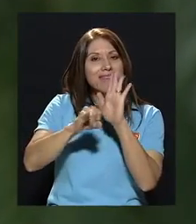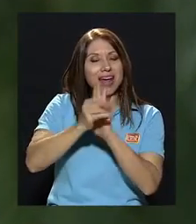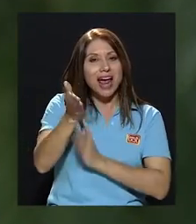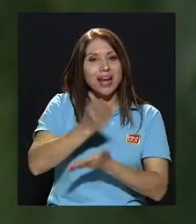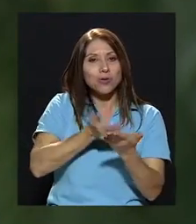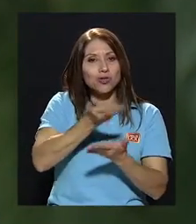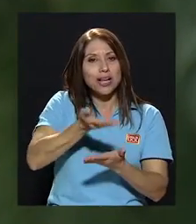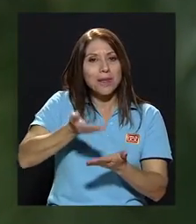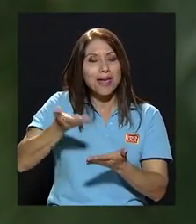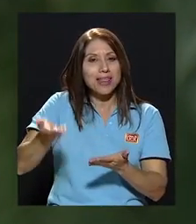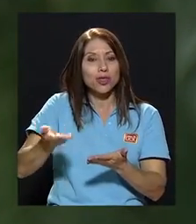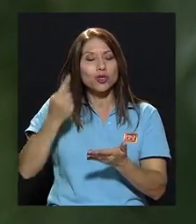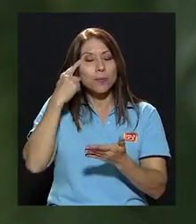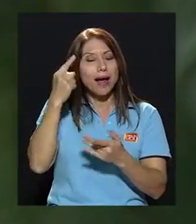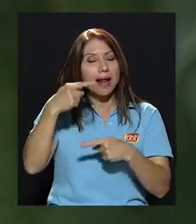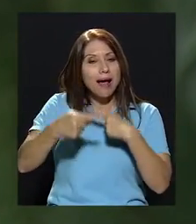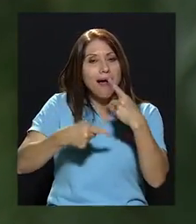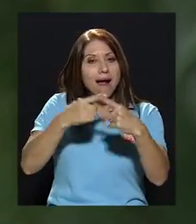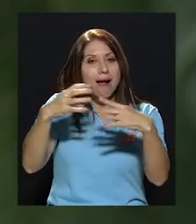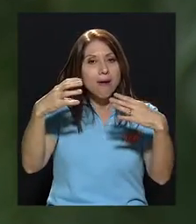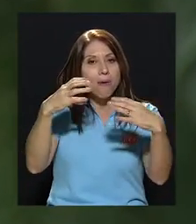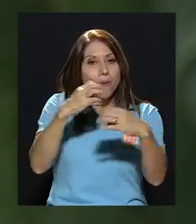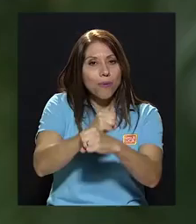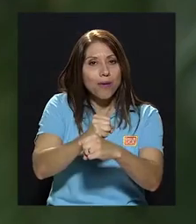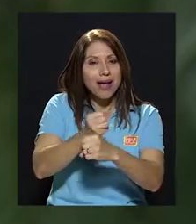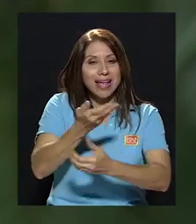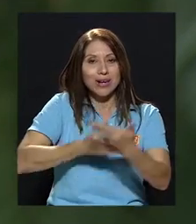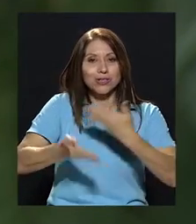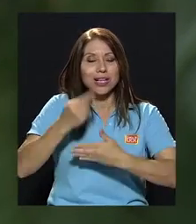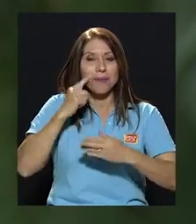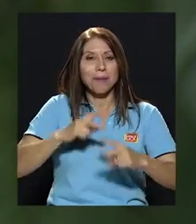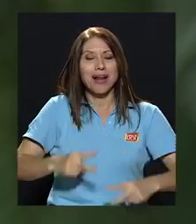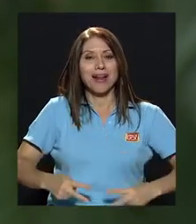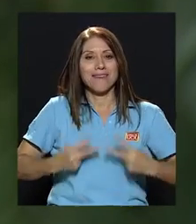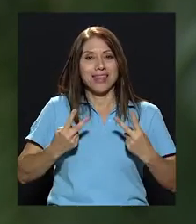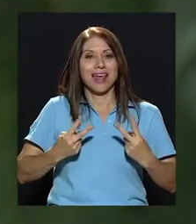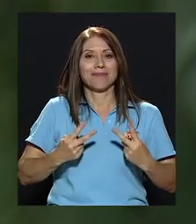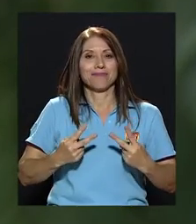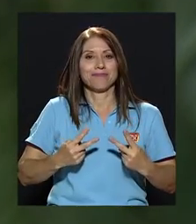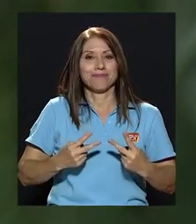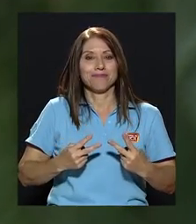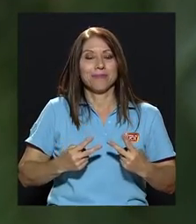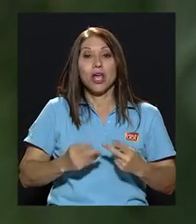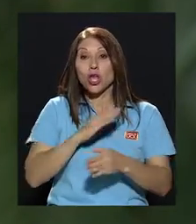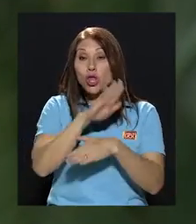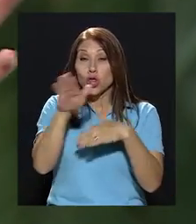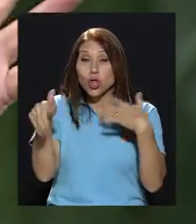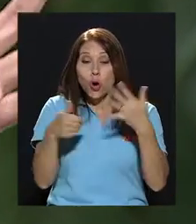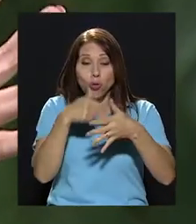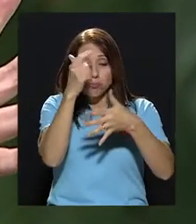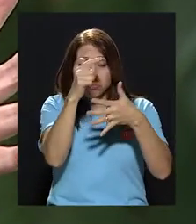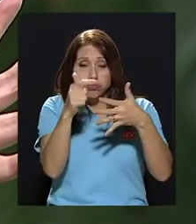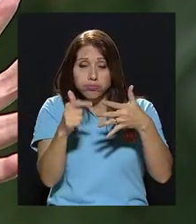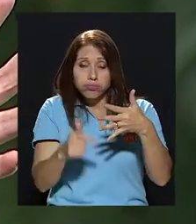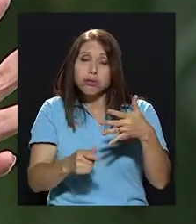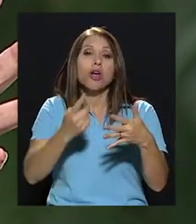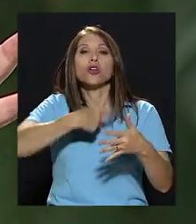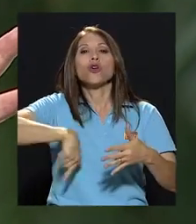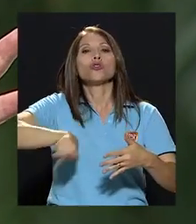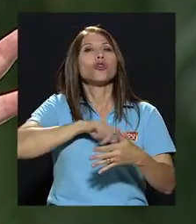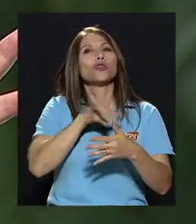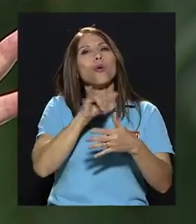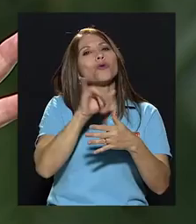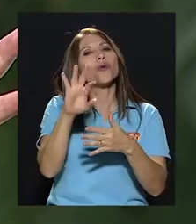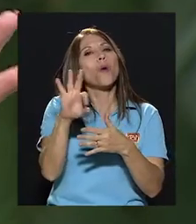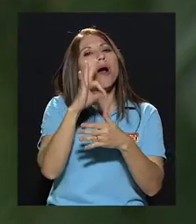determinado momento y sacar una conclusión que nos sirva para la vida, digamos. Todo eso somos canales